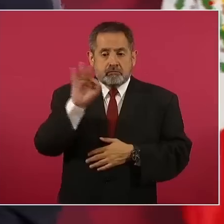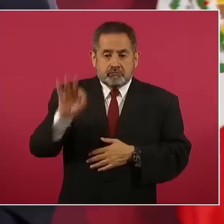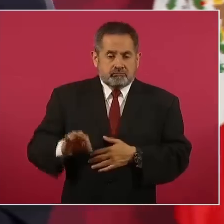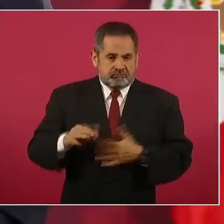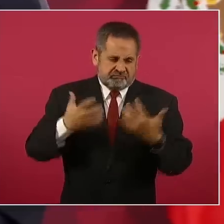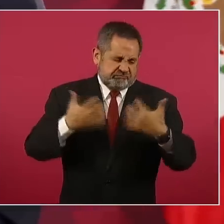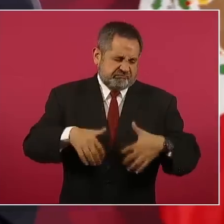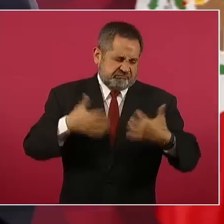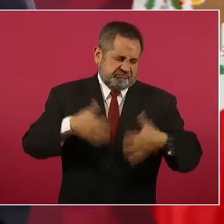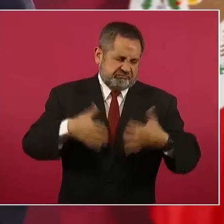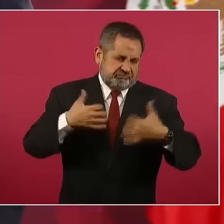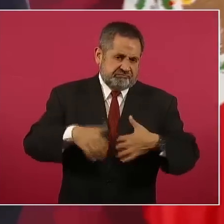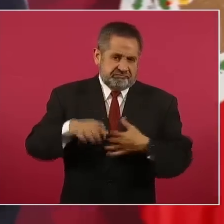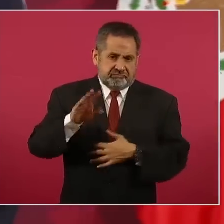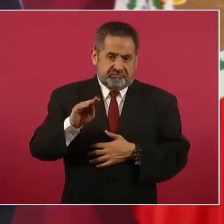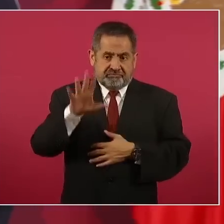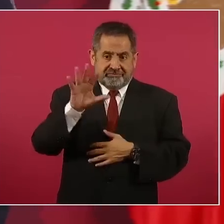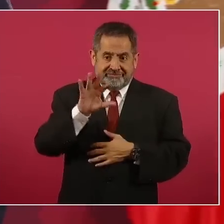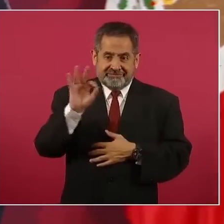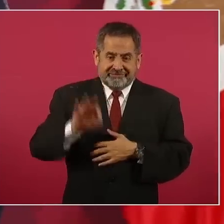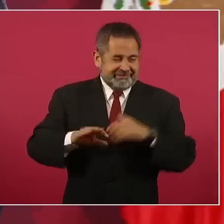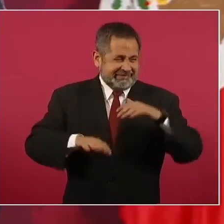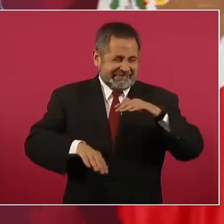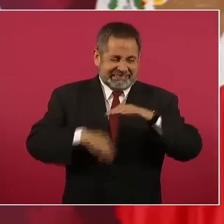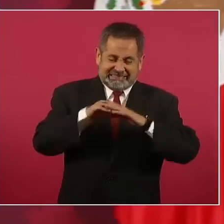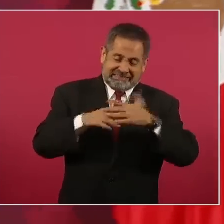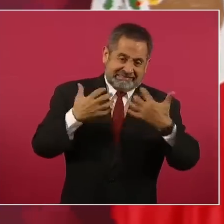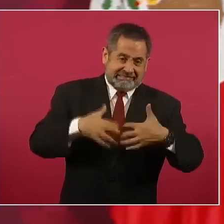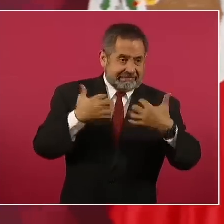de su capacidad, a todo lo que dan,